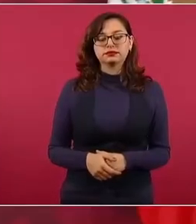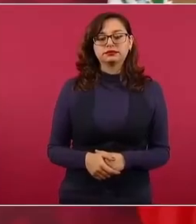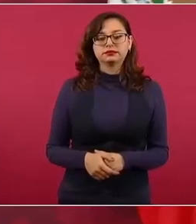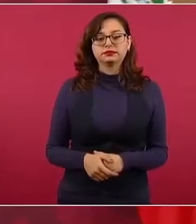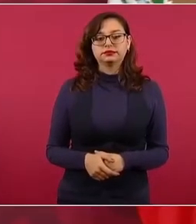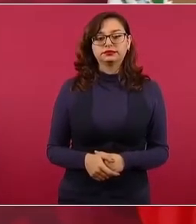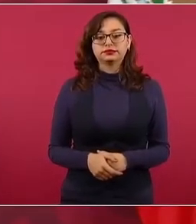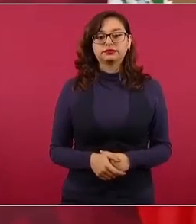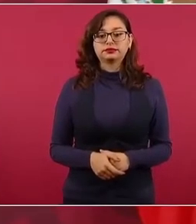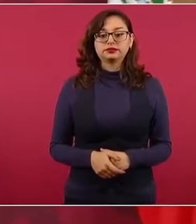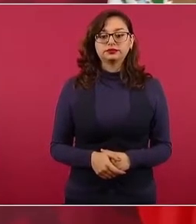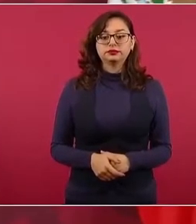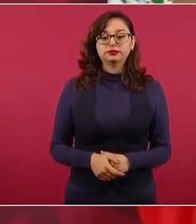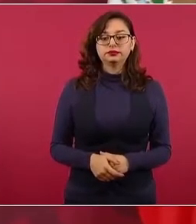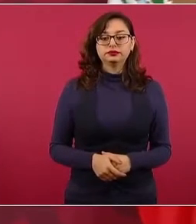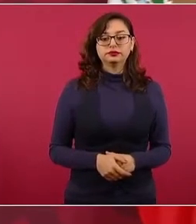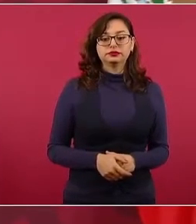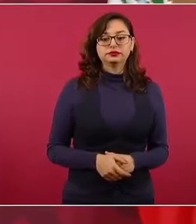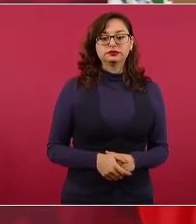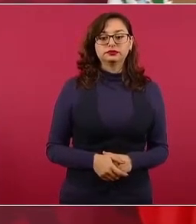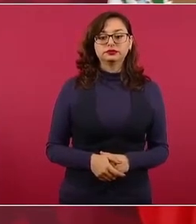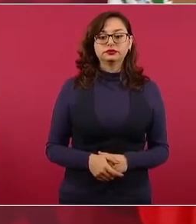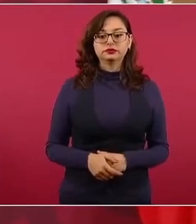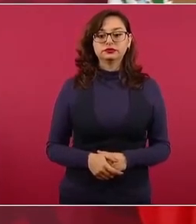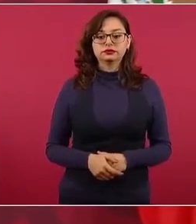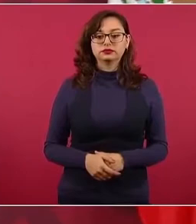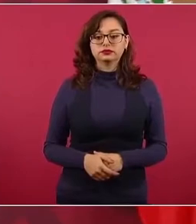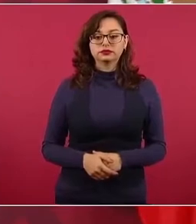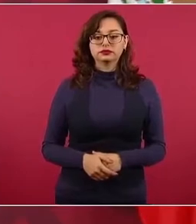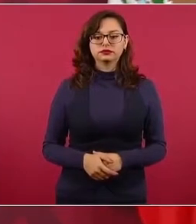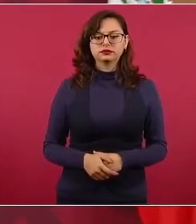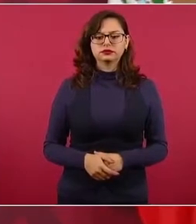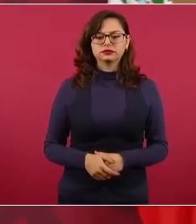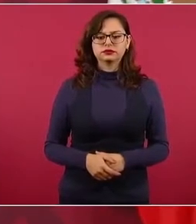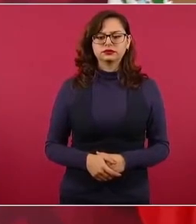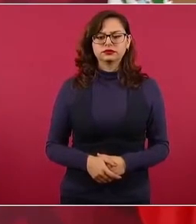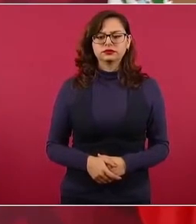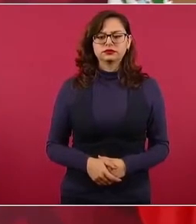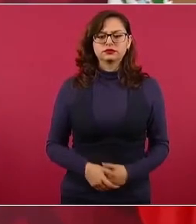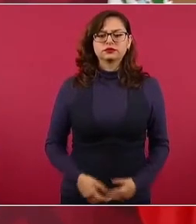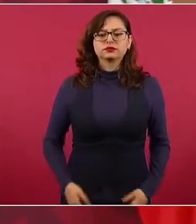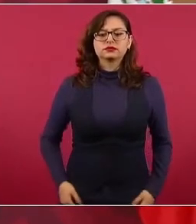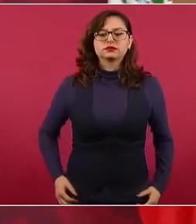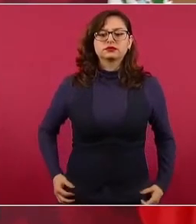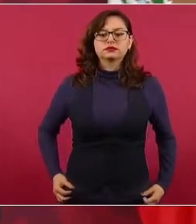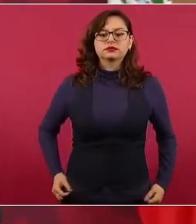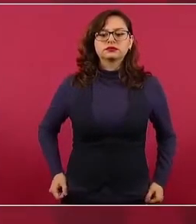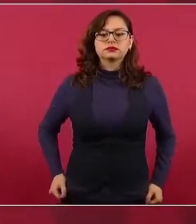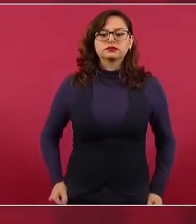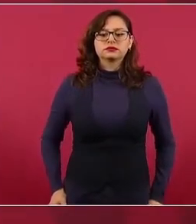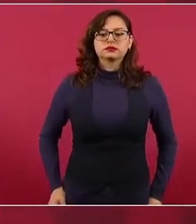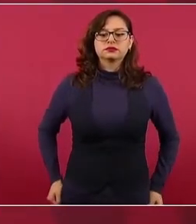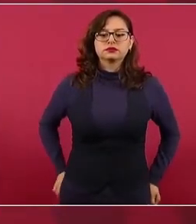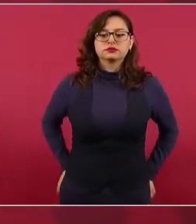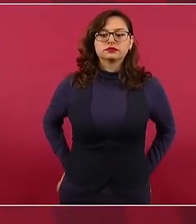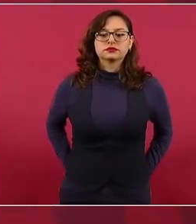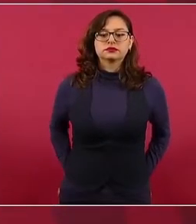Y son los más